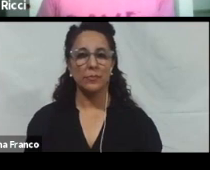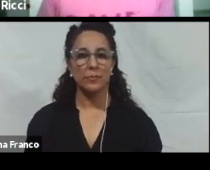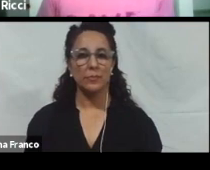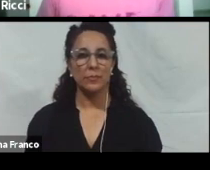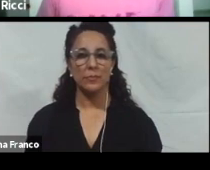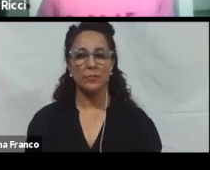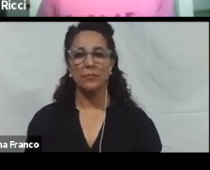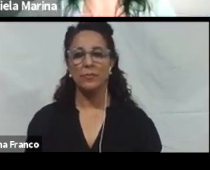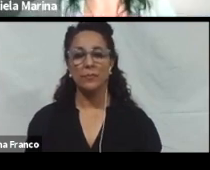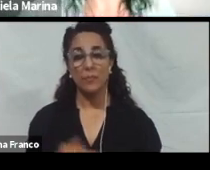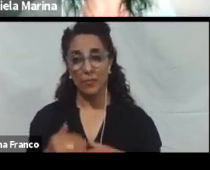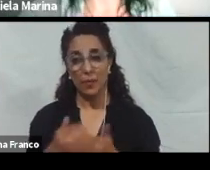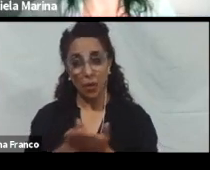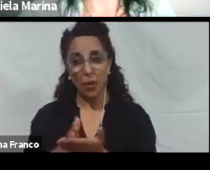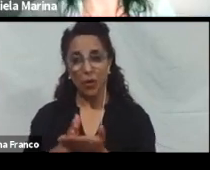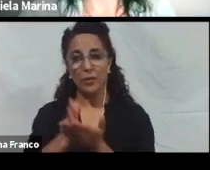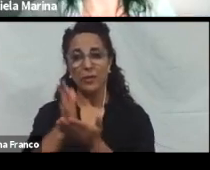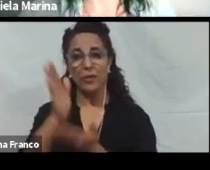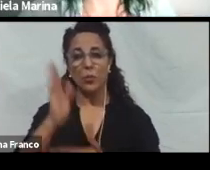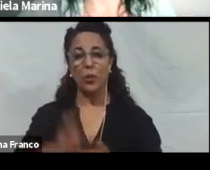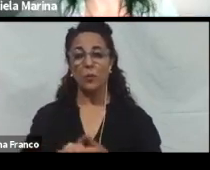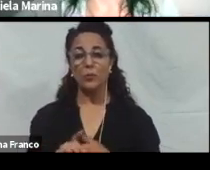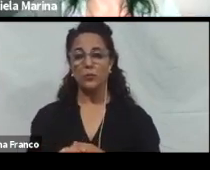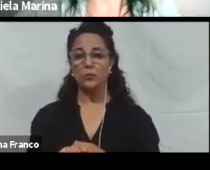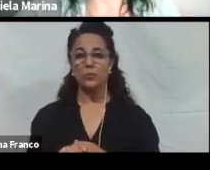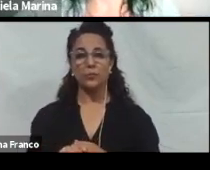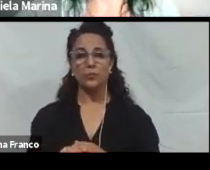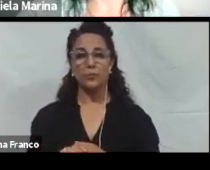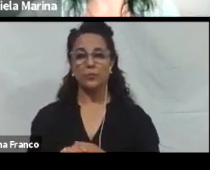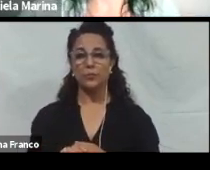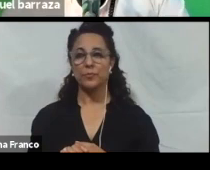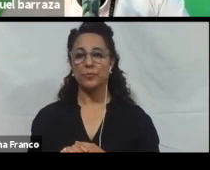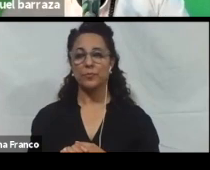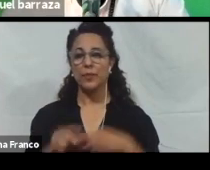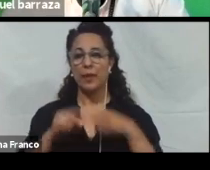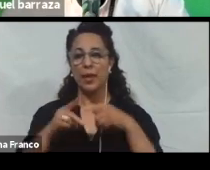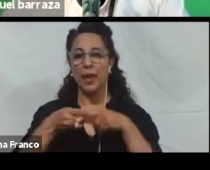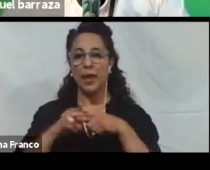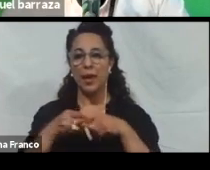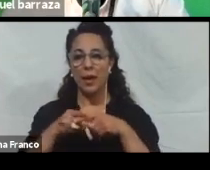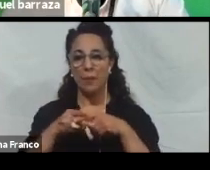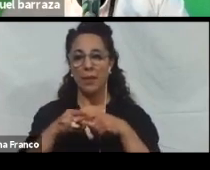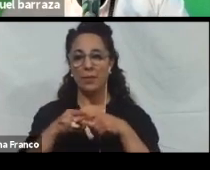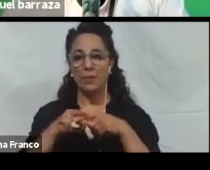Y vamos a continuar con las herramientas tecnológicas.